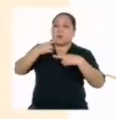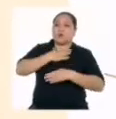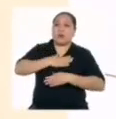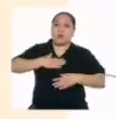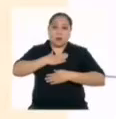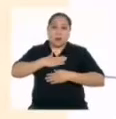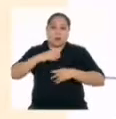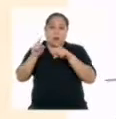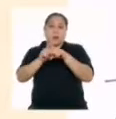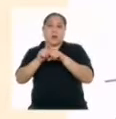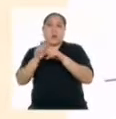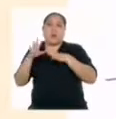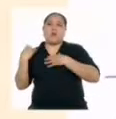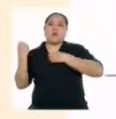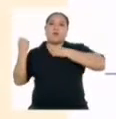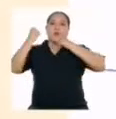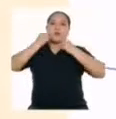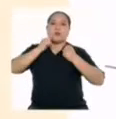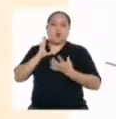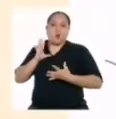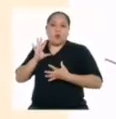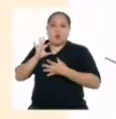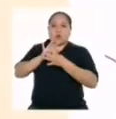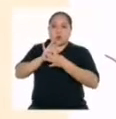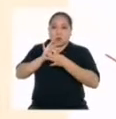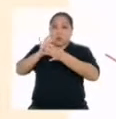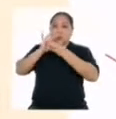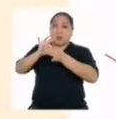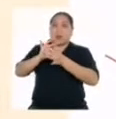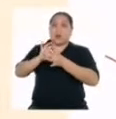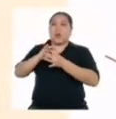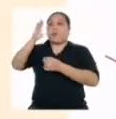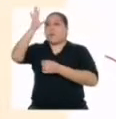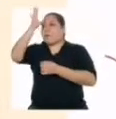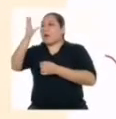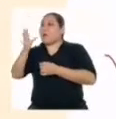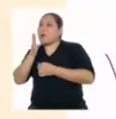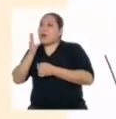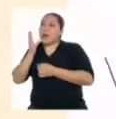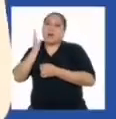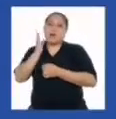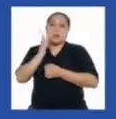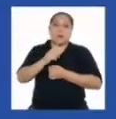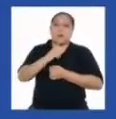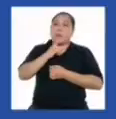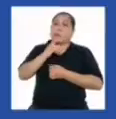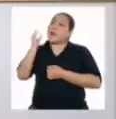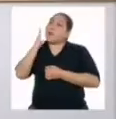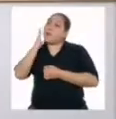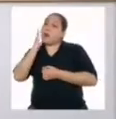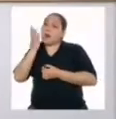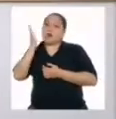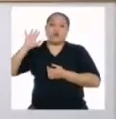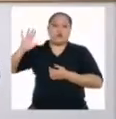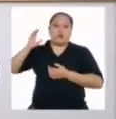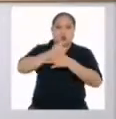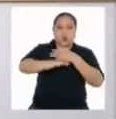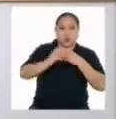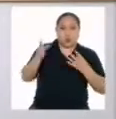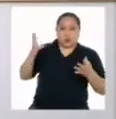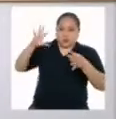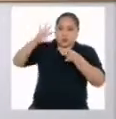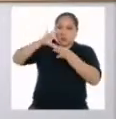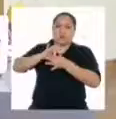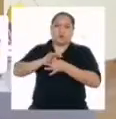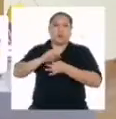recreación, también se pueden fortalecer los vínculos entre padre y madres e hijos e hijas. ¿Qué idea